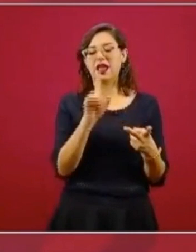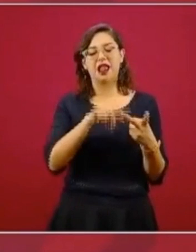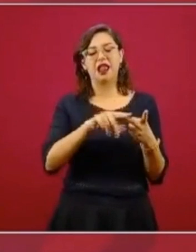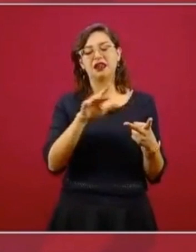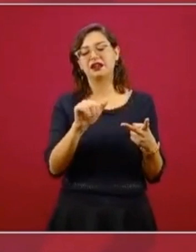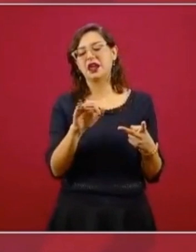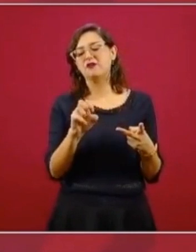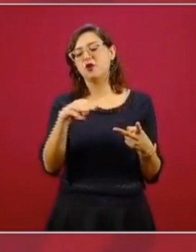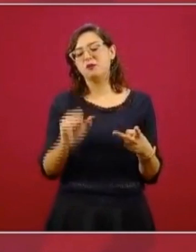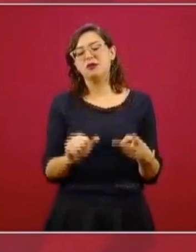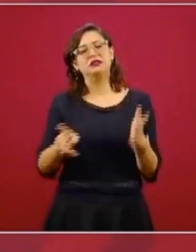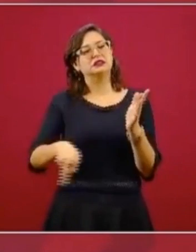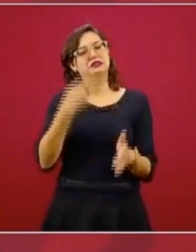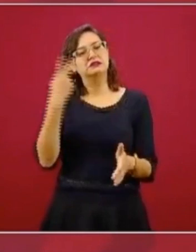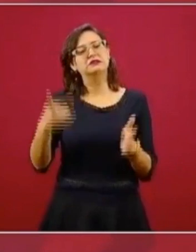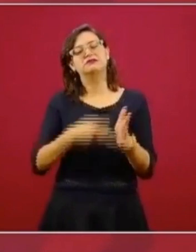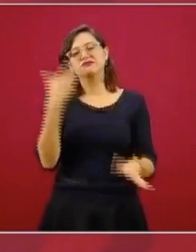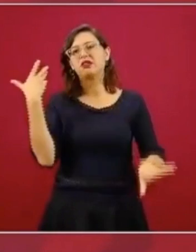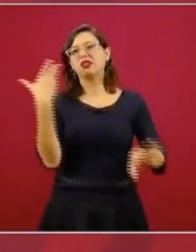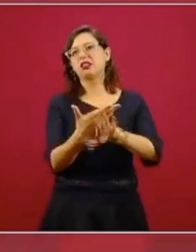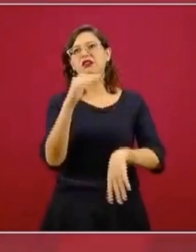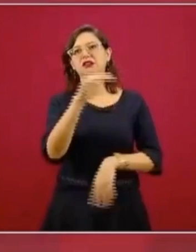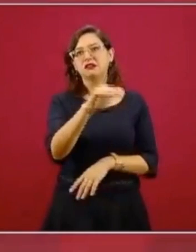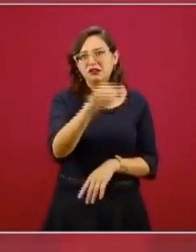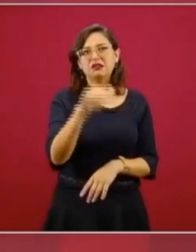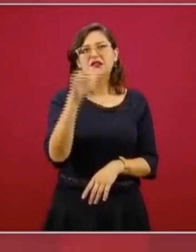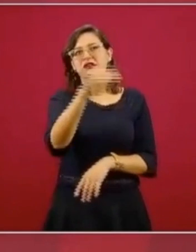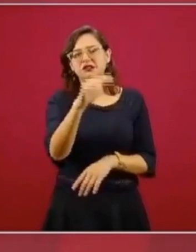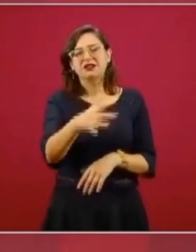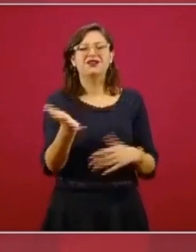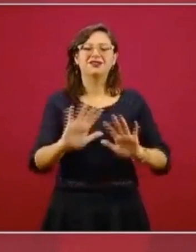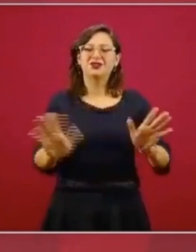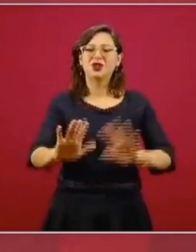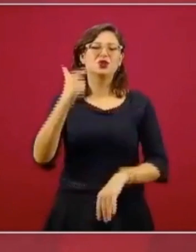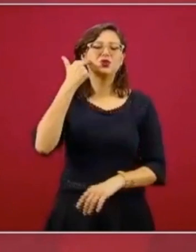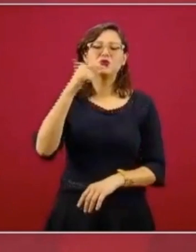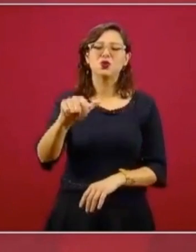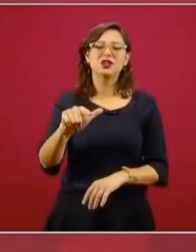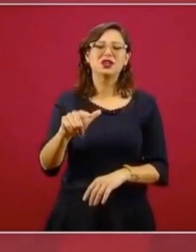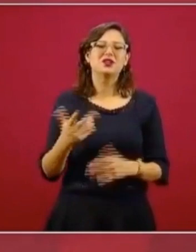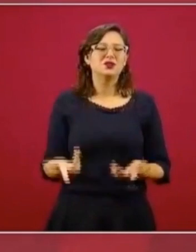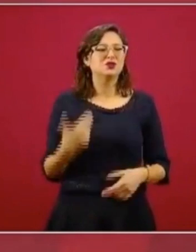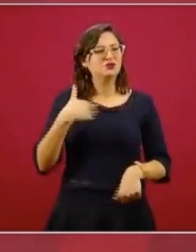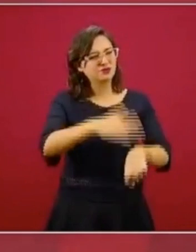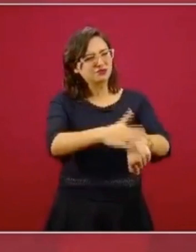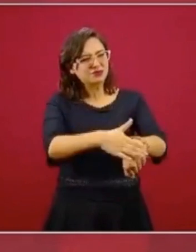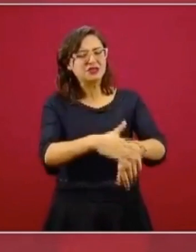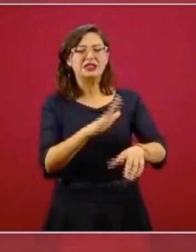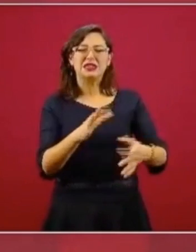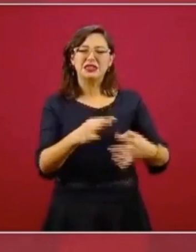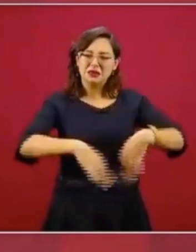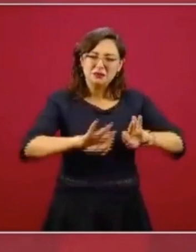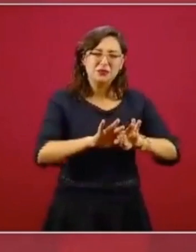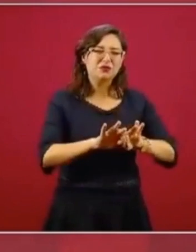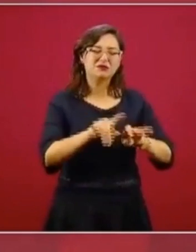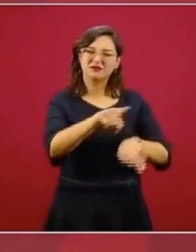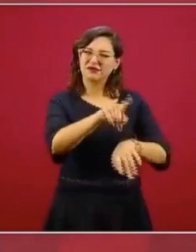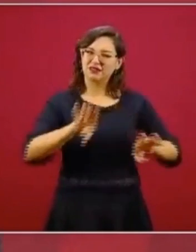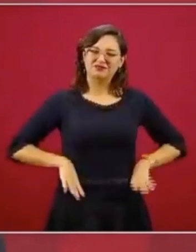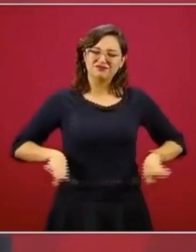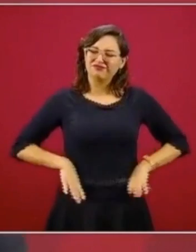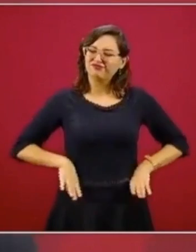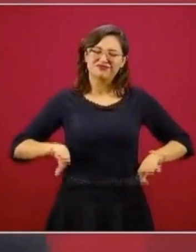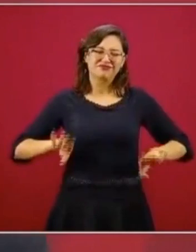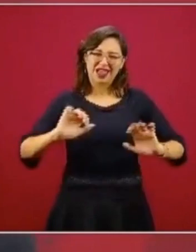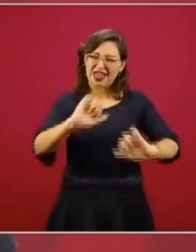ojalá, y los convoco a que le pongan esa actitud, porque si no, sí